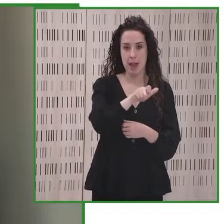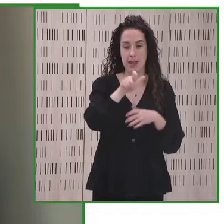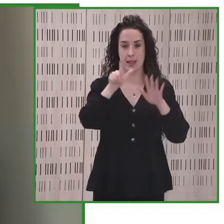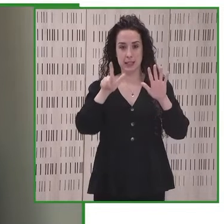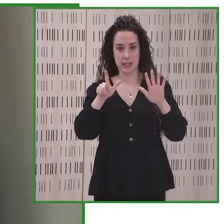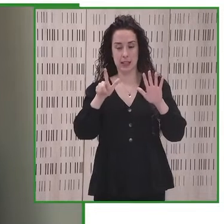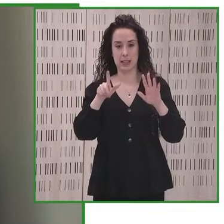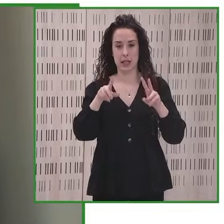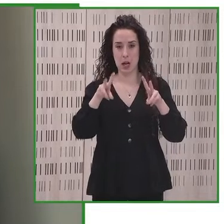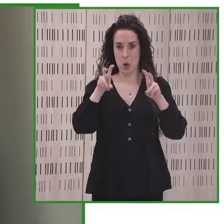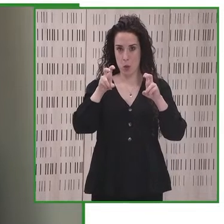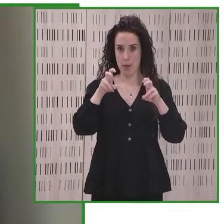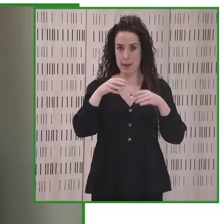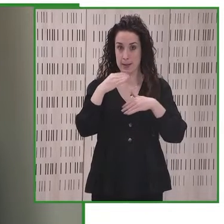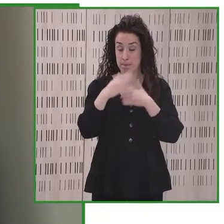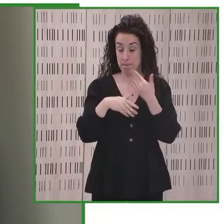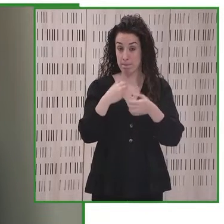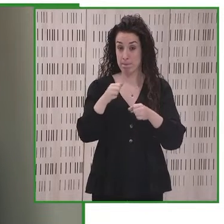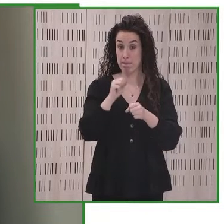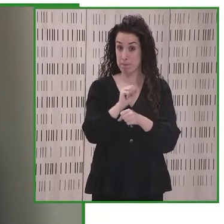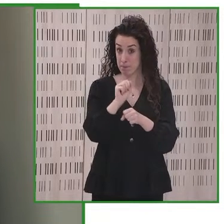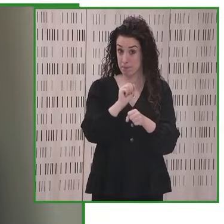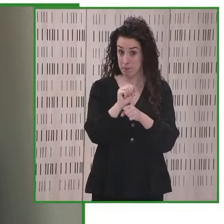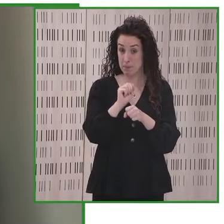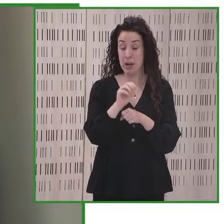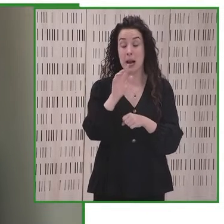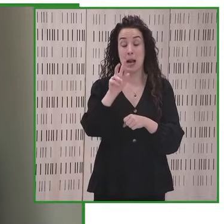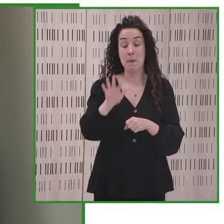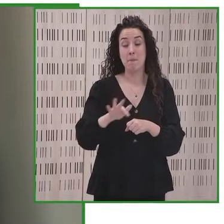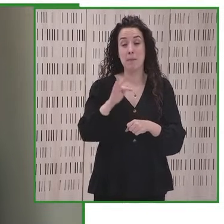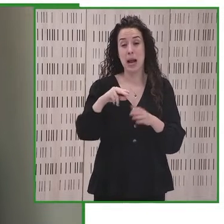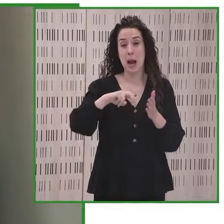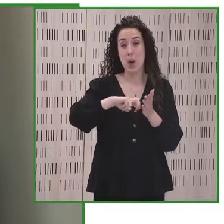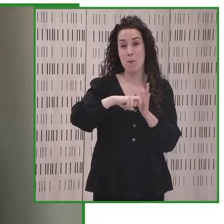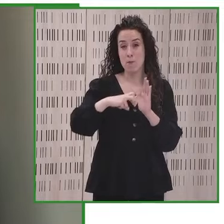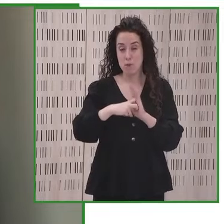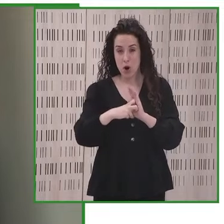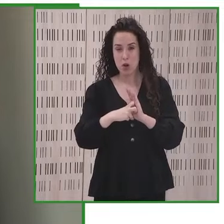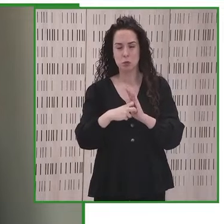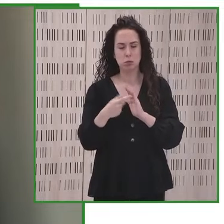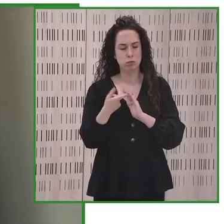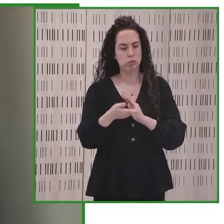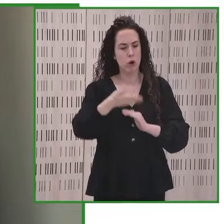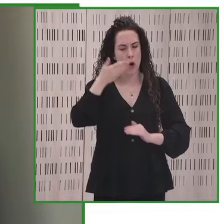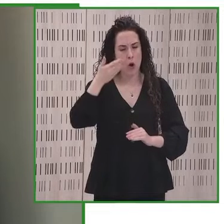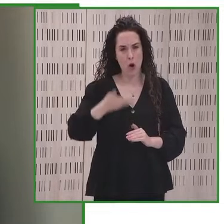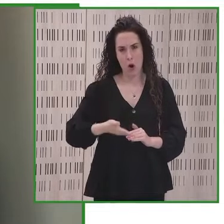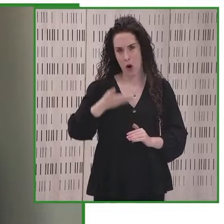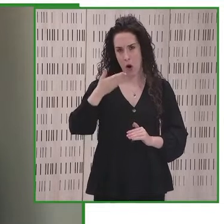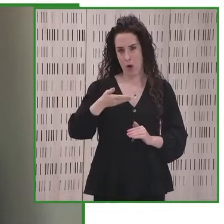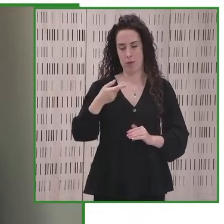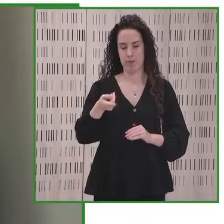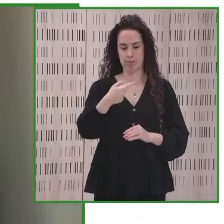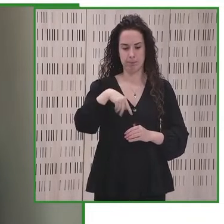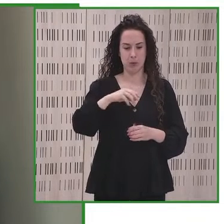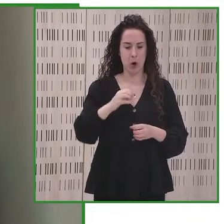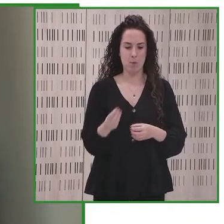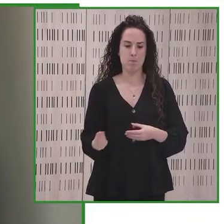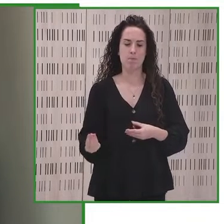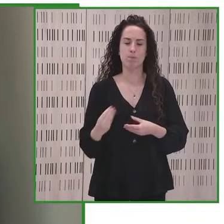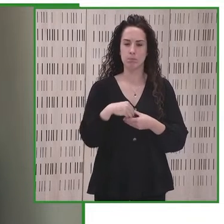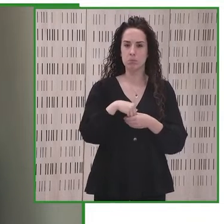sus buenas prácticas y principalmente descubrir los proyectos que han destacado por sus grandes aportes para este colectivo